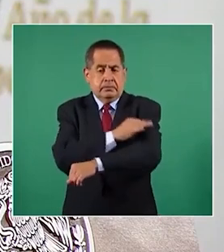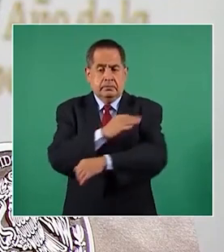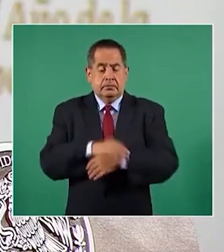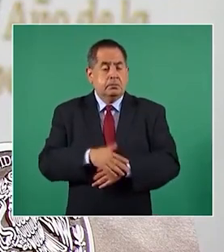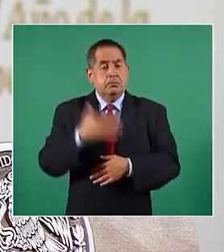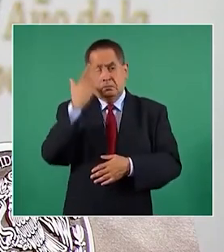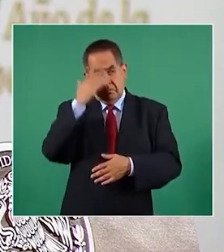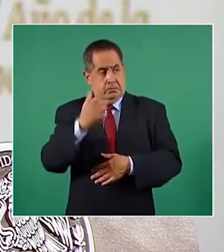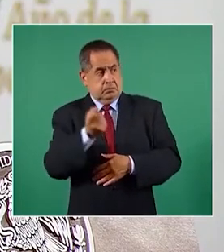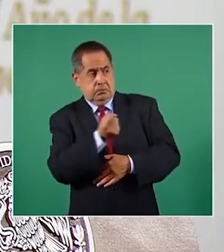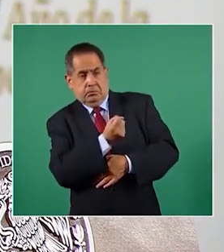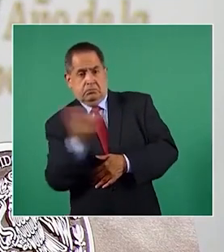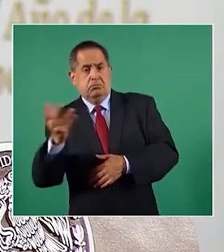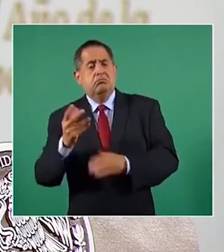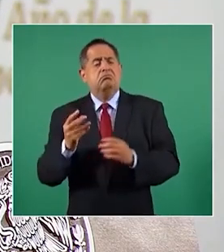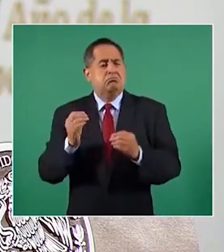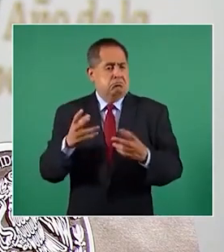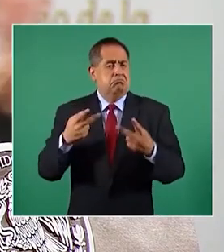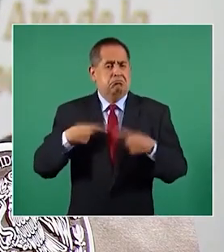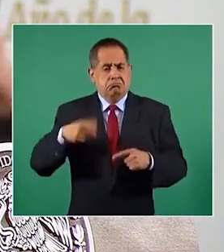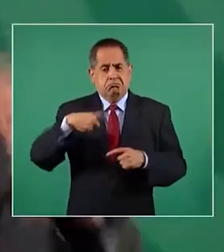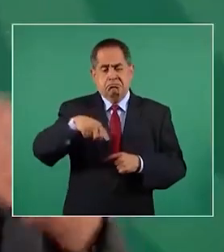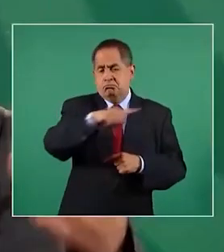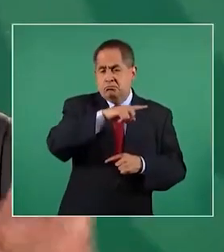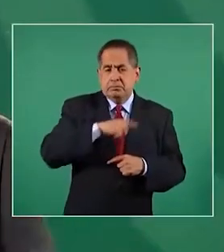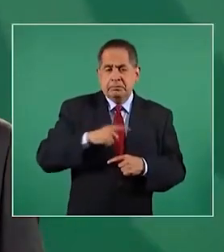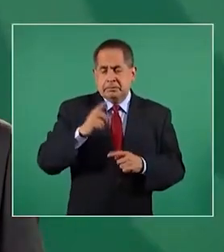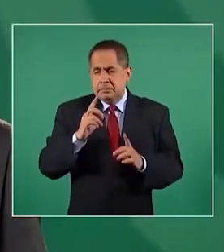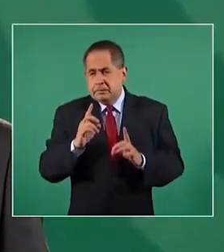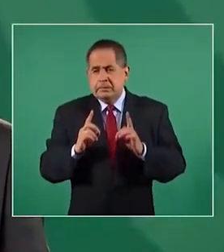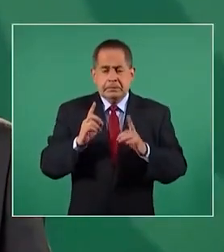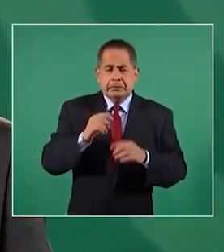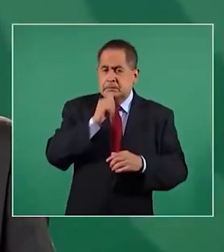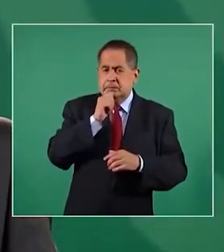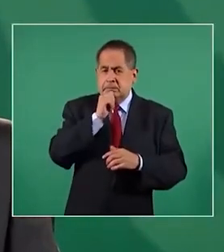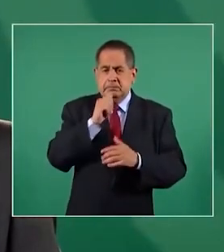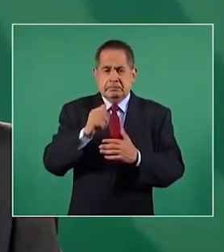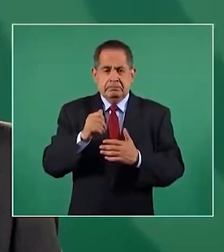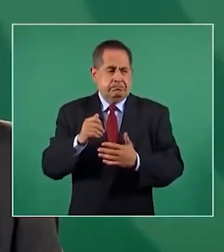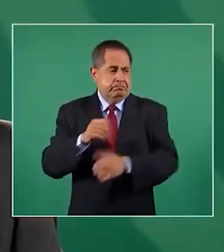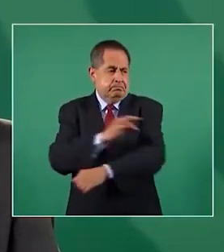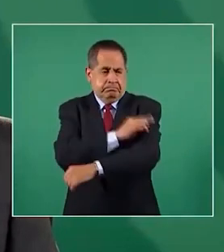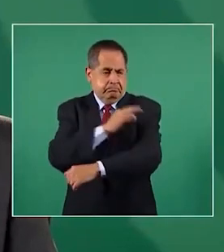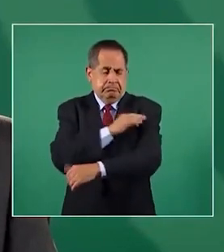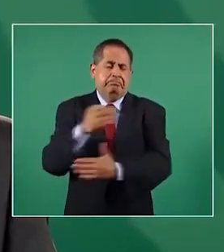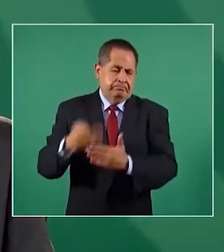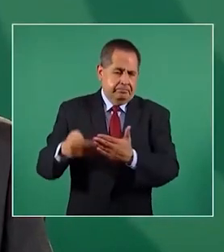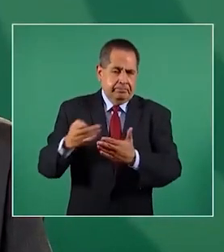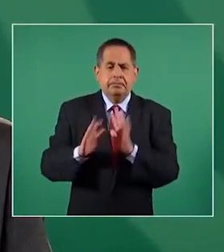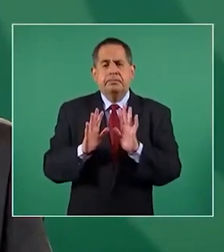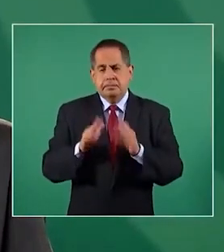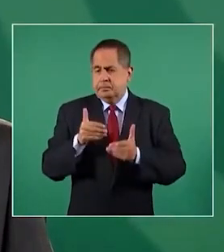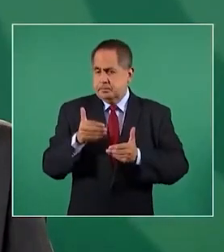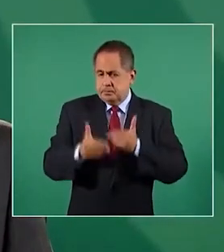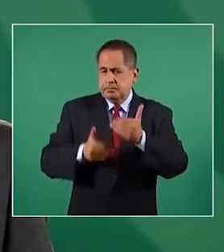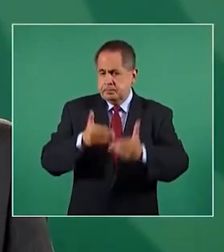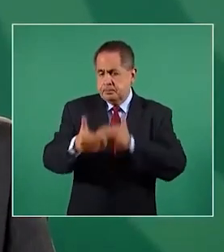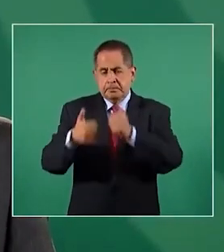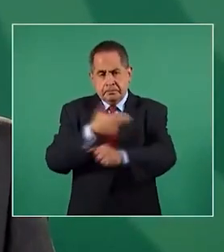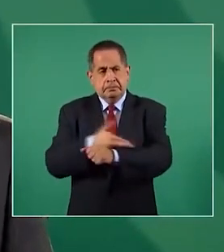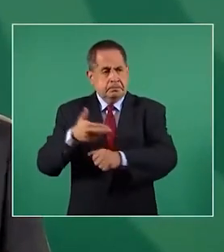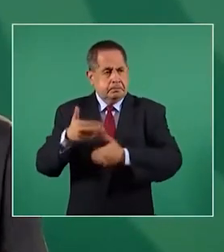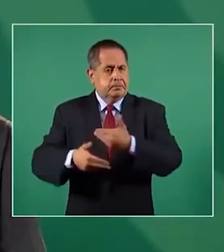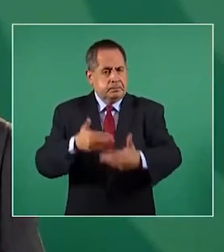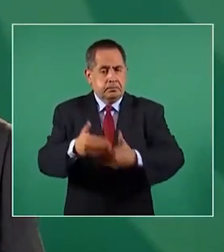una proporción de la población que está pendiente de ser vacunada, en la medida en que vamos avanzando en el programa.